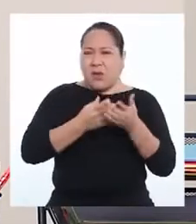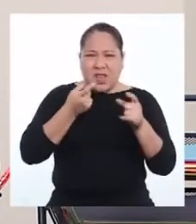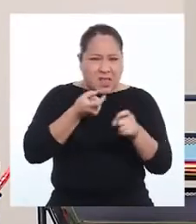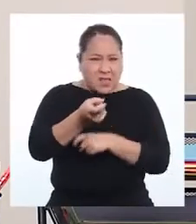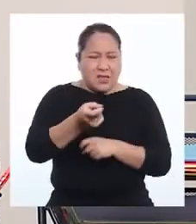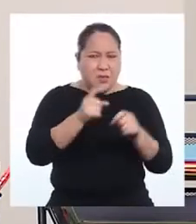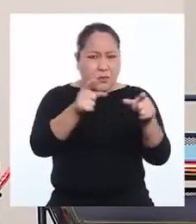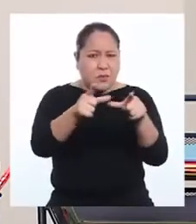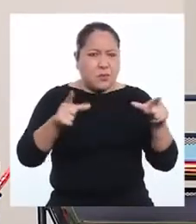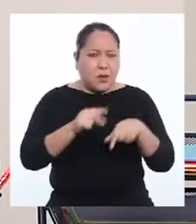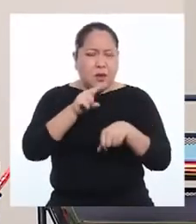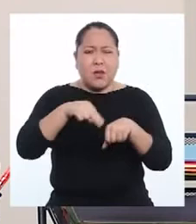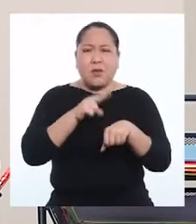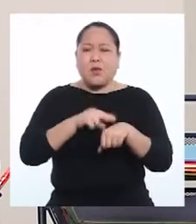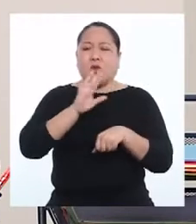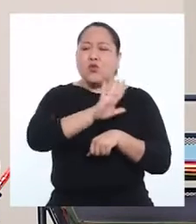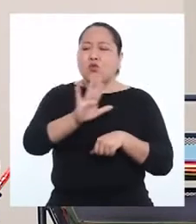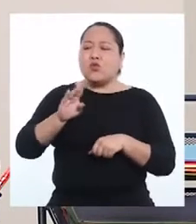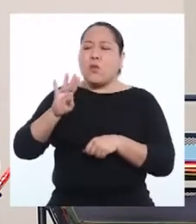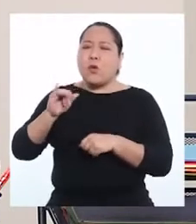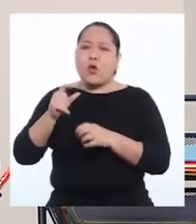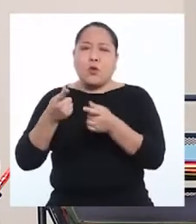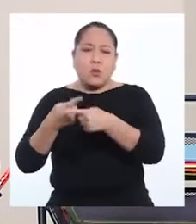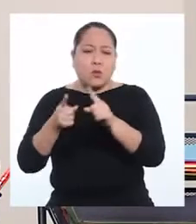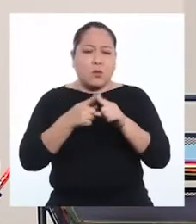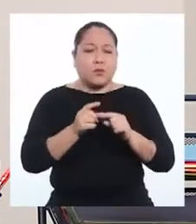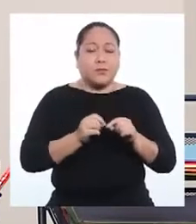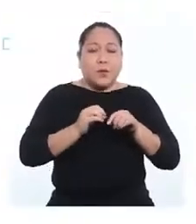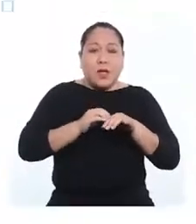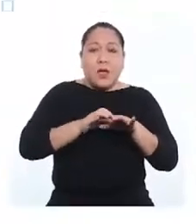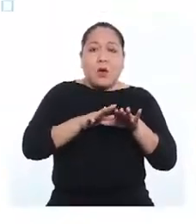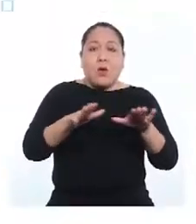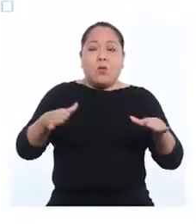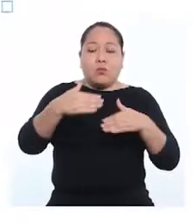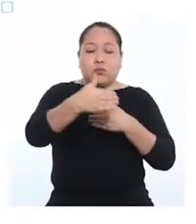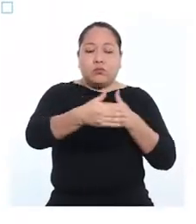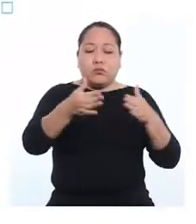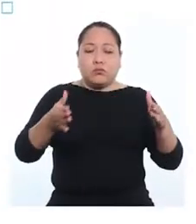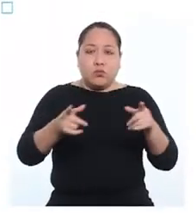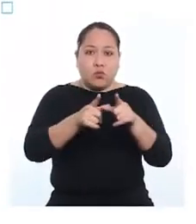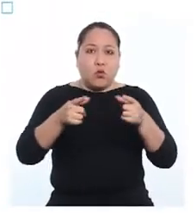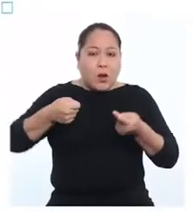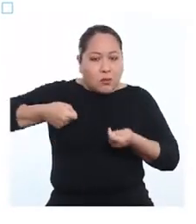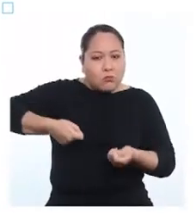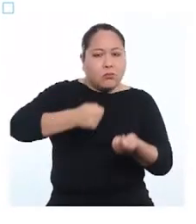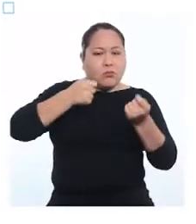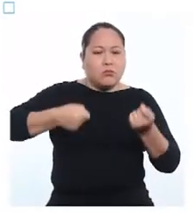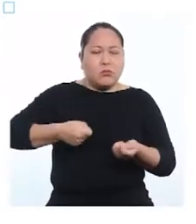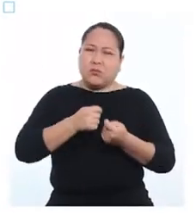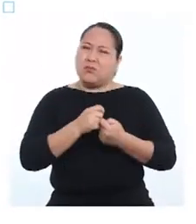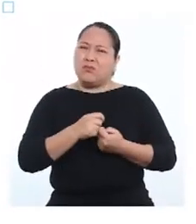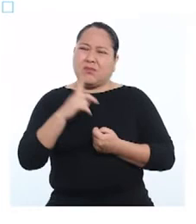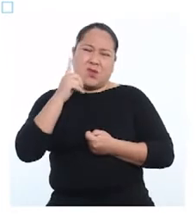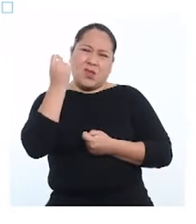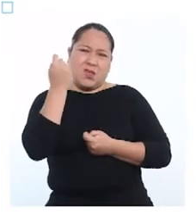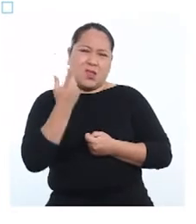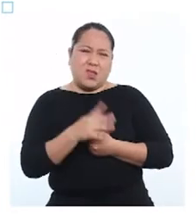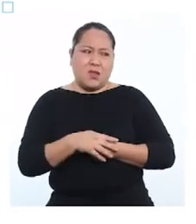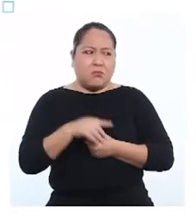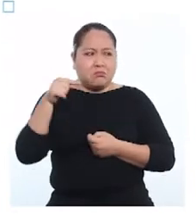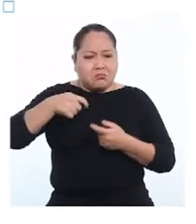¿Cuál sería el segundo factor que afecta a los espacios naturales y su biodiversidad? La expansión de la frontera agrícola.